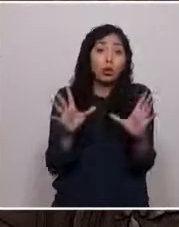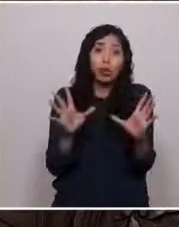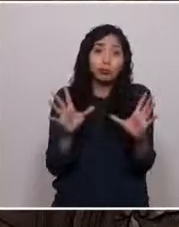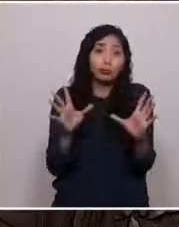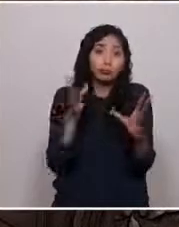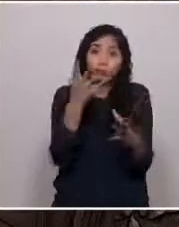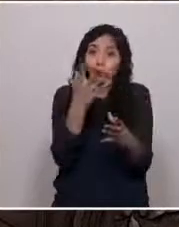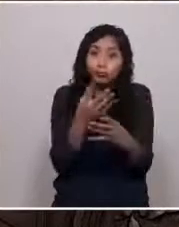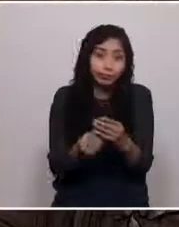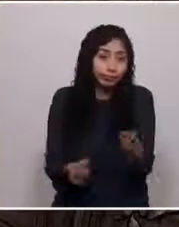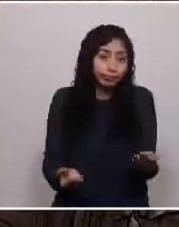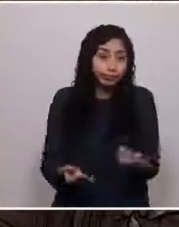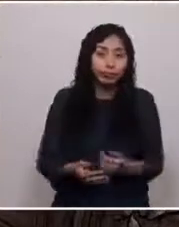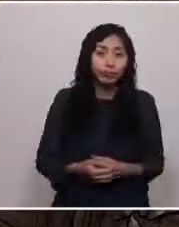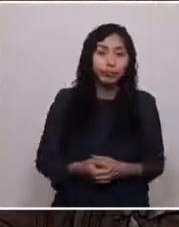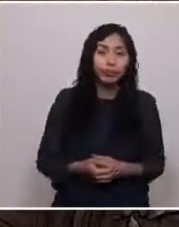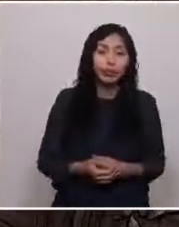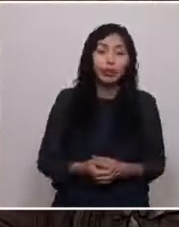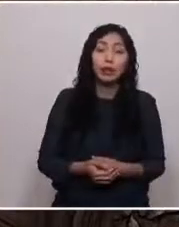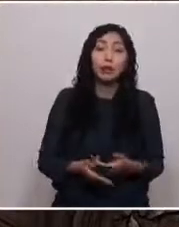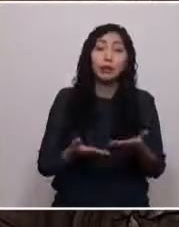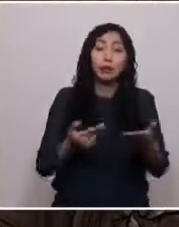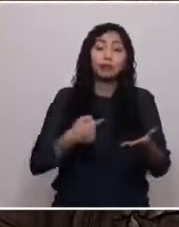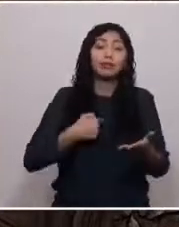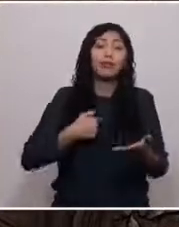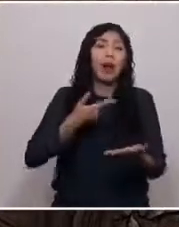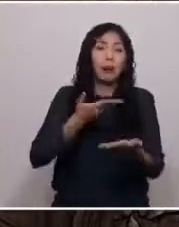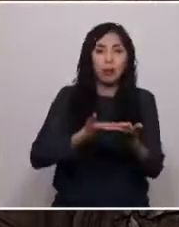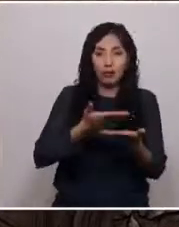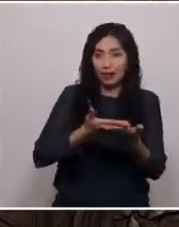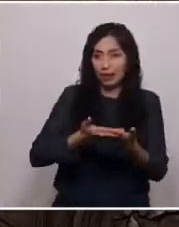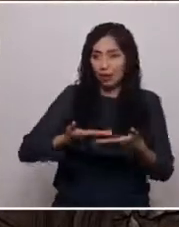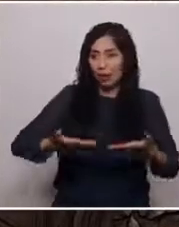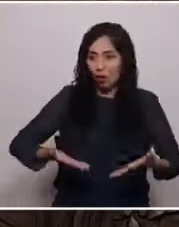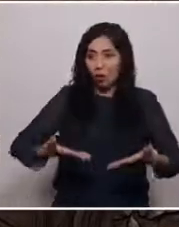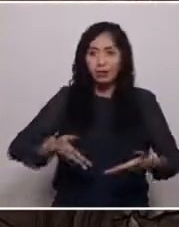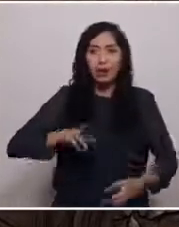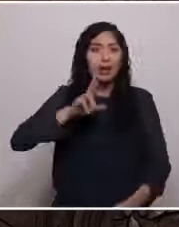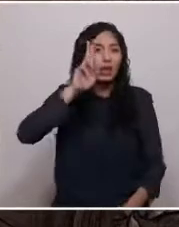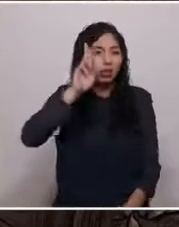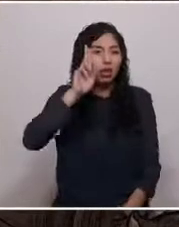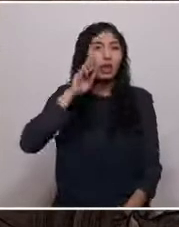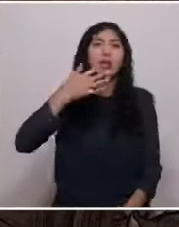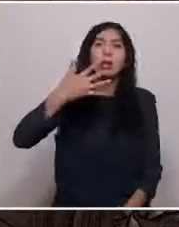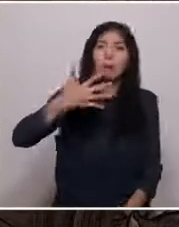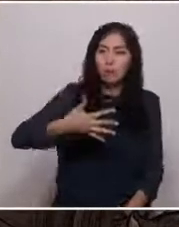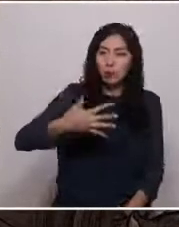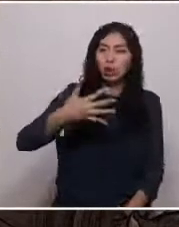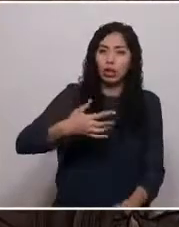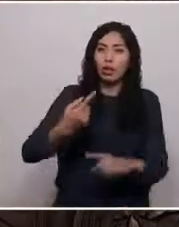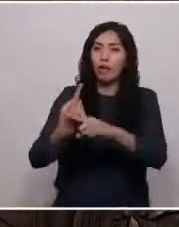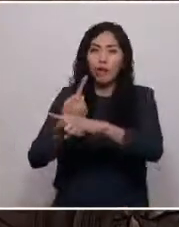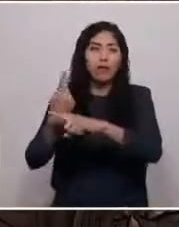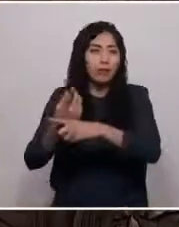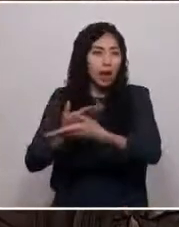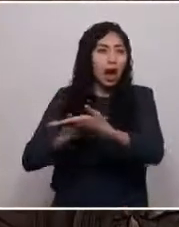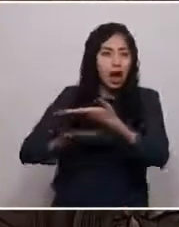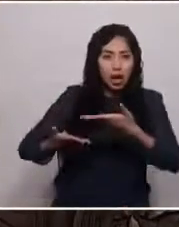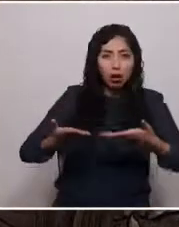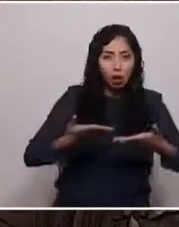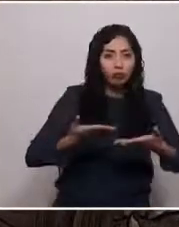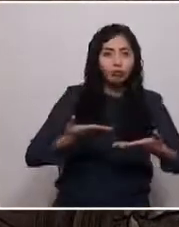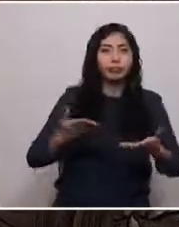Por lo expuesto, quiero aprovechar estos minutos para recordar la importancia del diálogo en la búsqueda de acuerdos